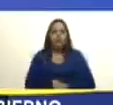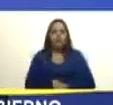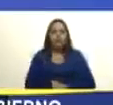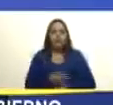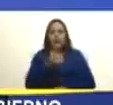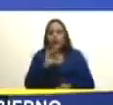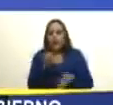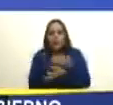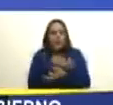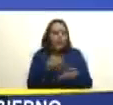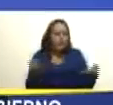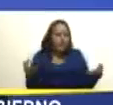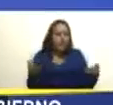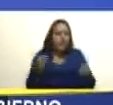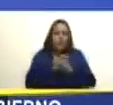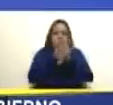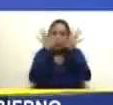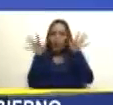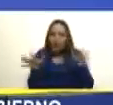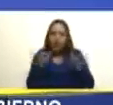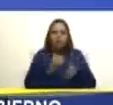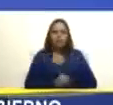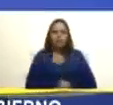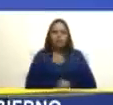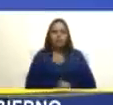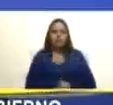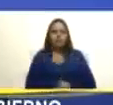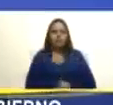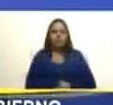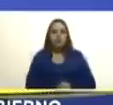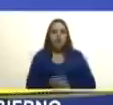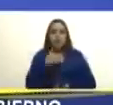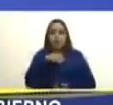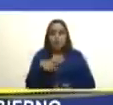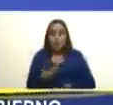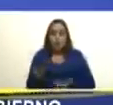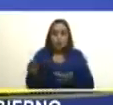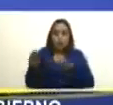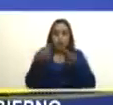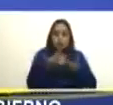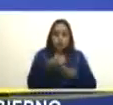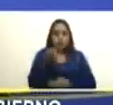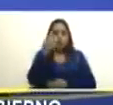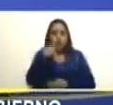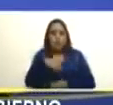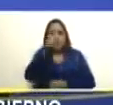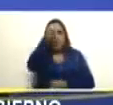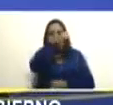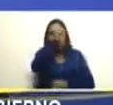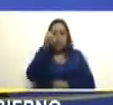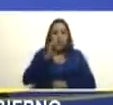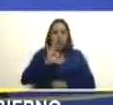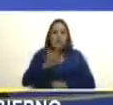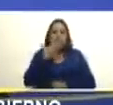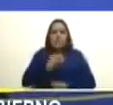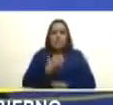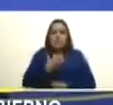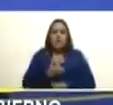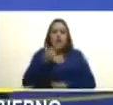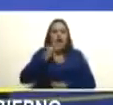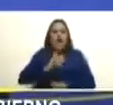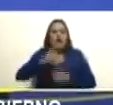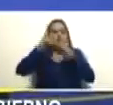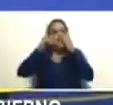perfectamente claro que lo que recibimos el pasado domingo 3 de diciembre fue el